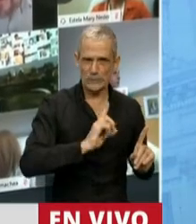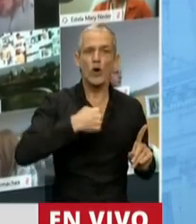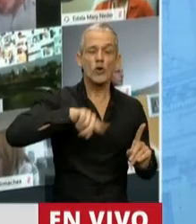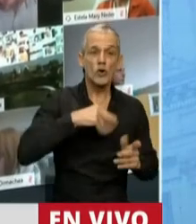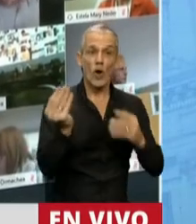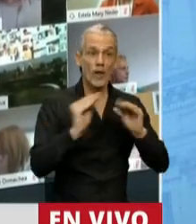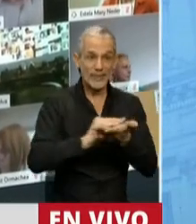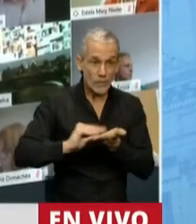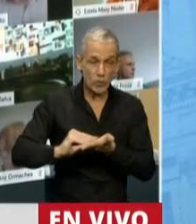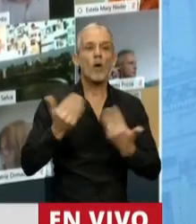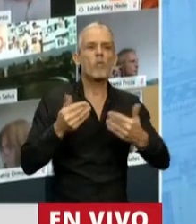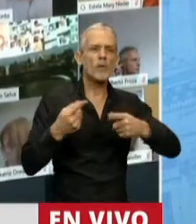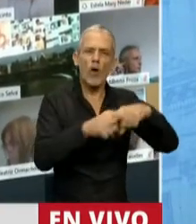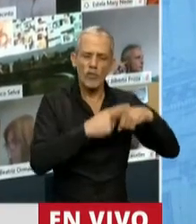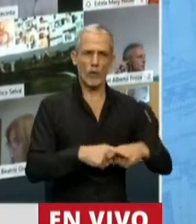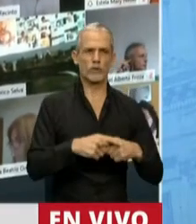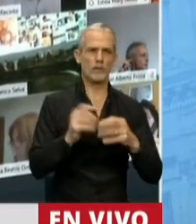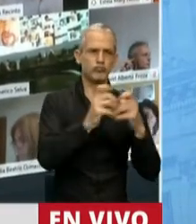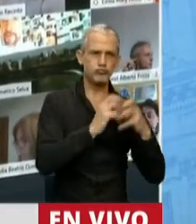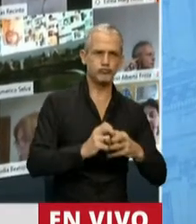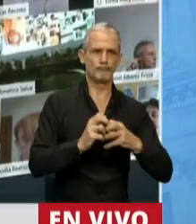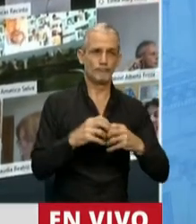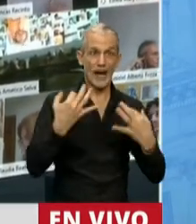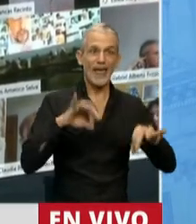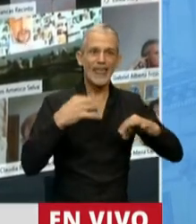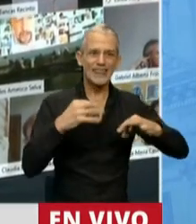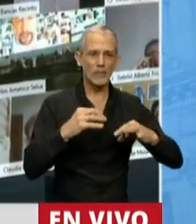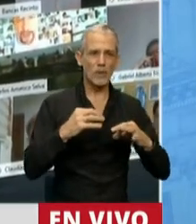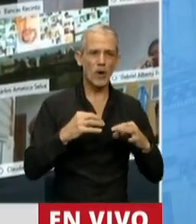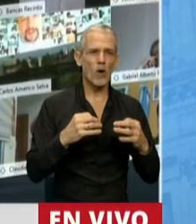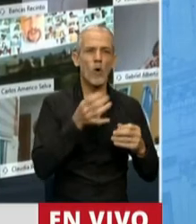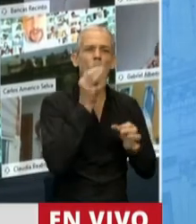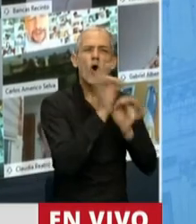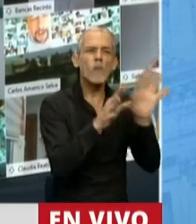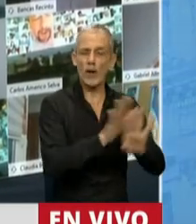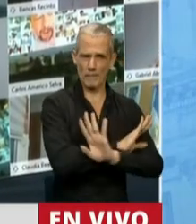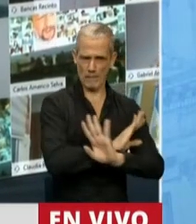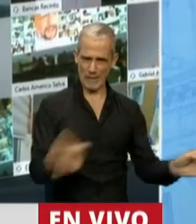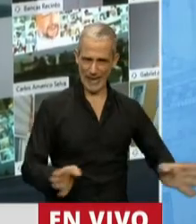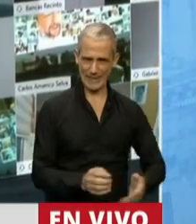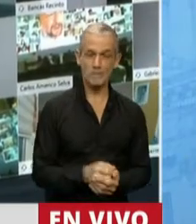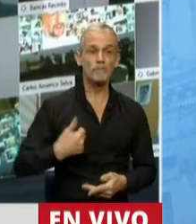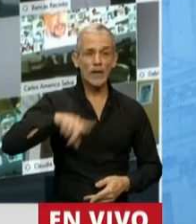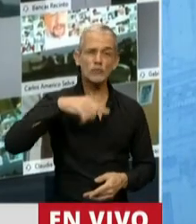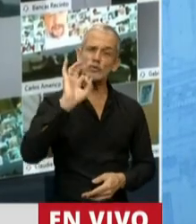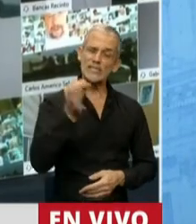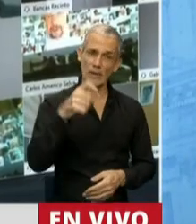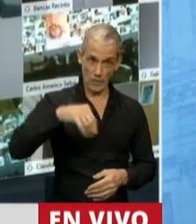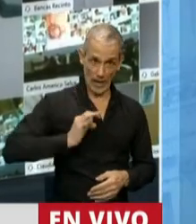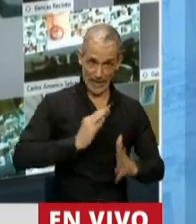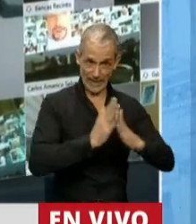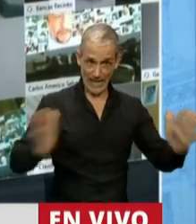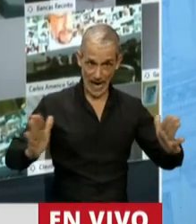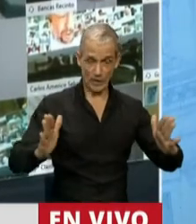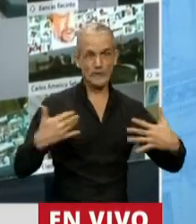del pueblo podamos discutir los presupuestos como corresponde, tenemos que bajar los niveles de discrecionalidad. Como todos sabemos, este año,